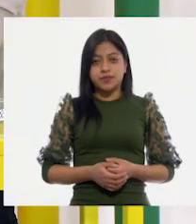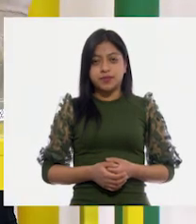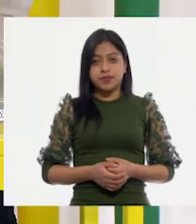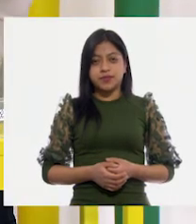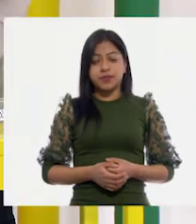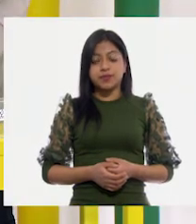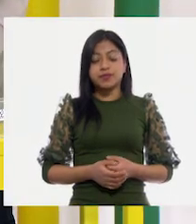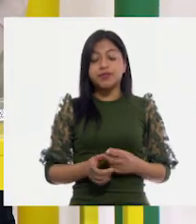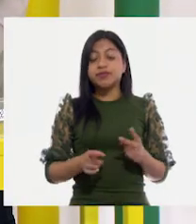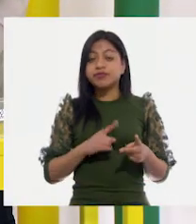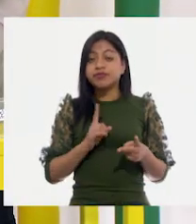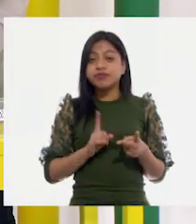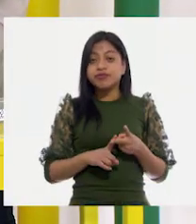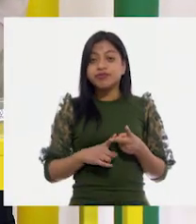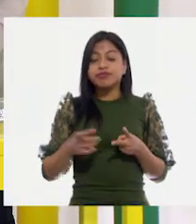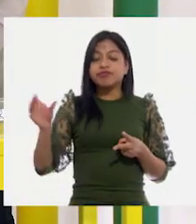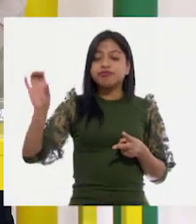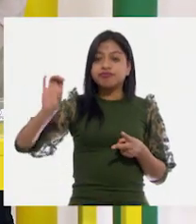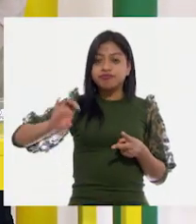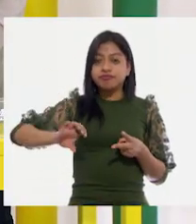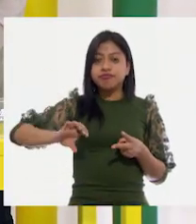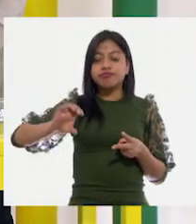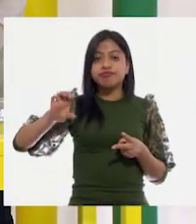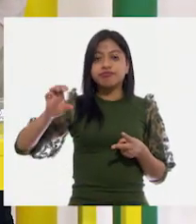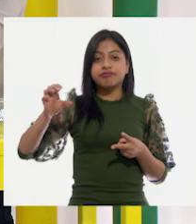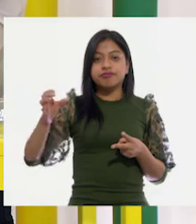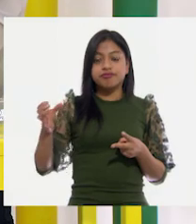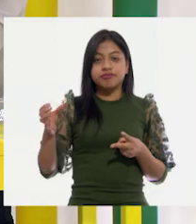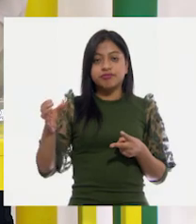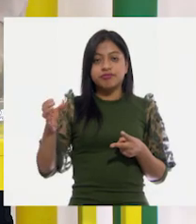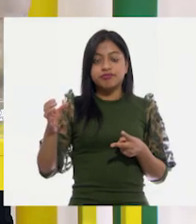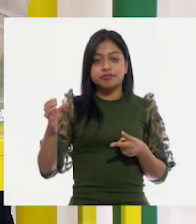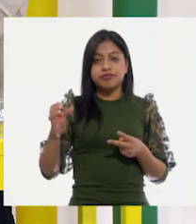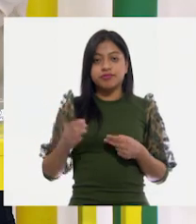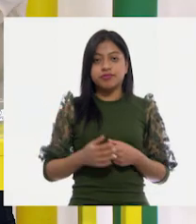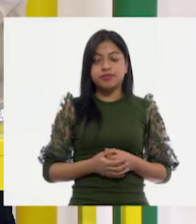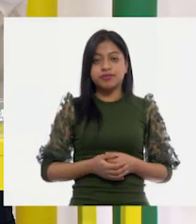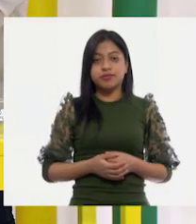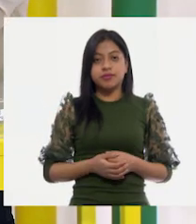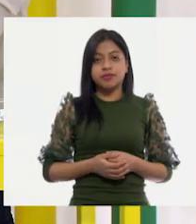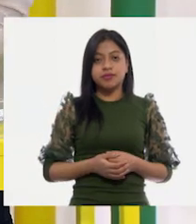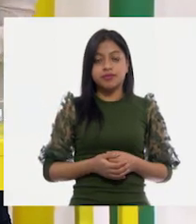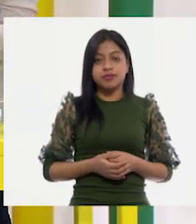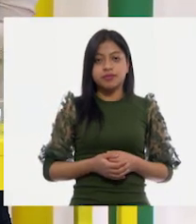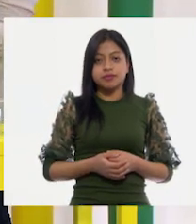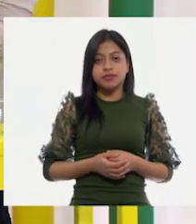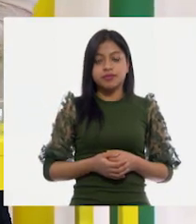Llevamos dos. Con dos vasos. Muy bien.